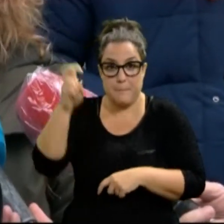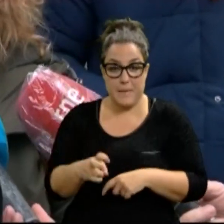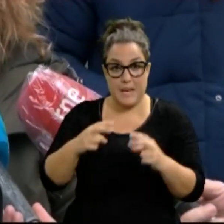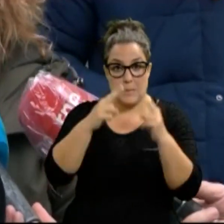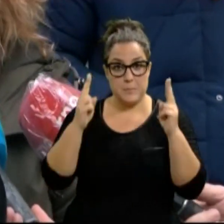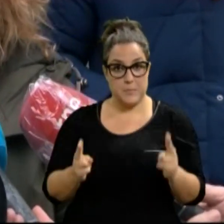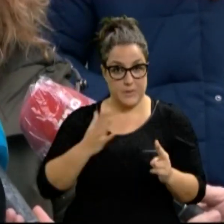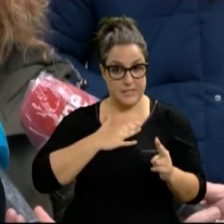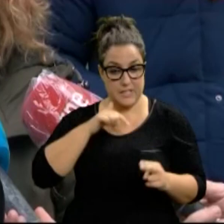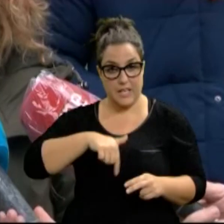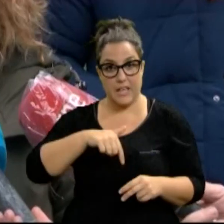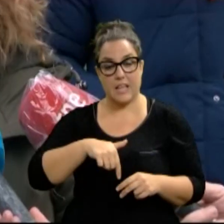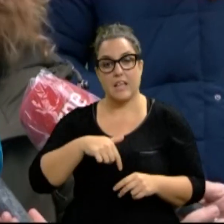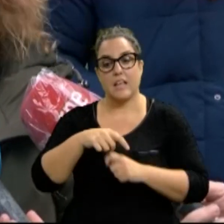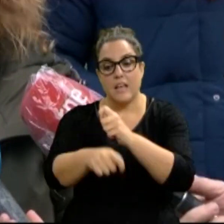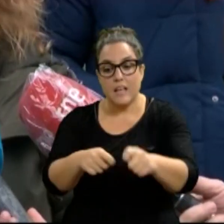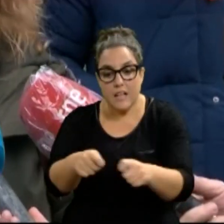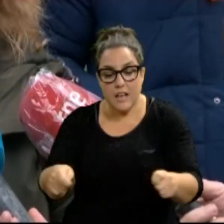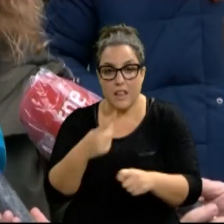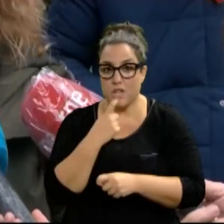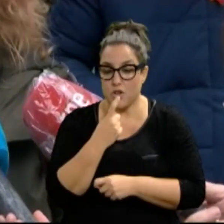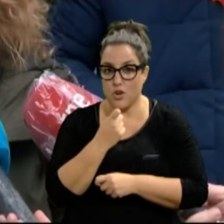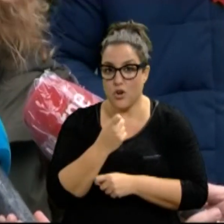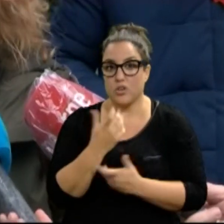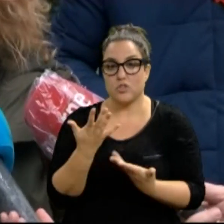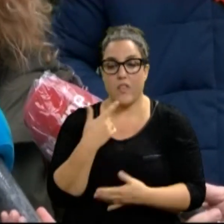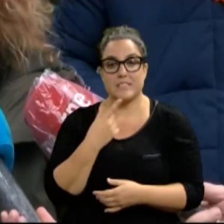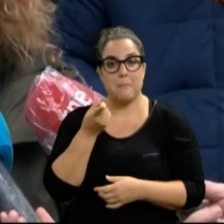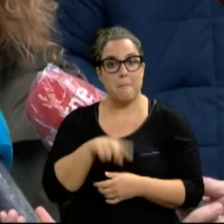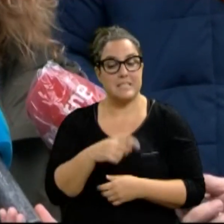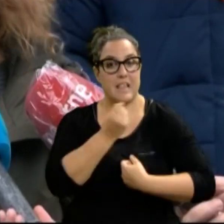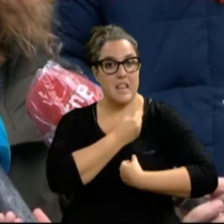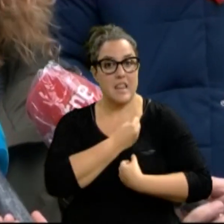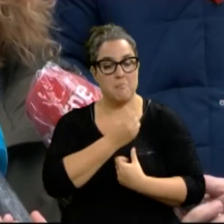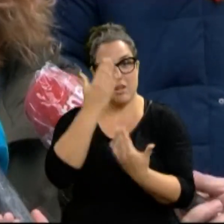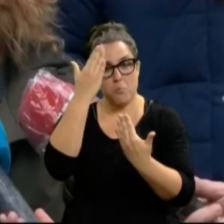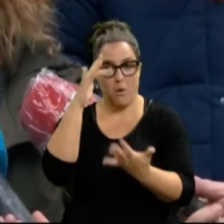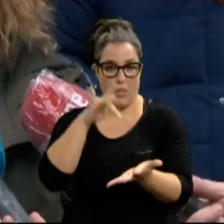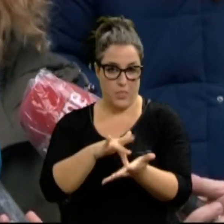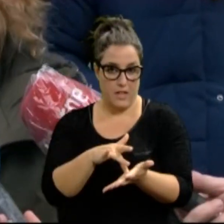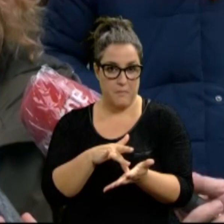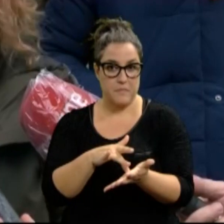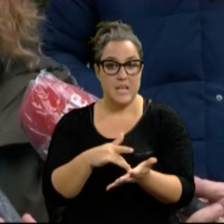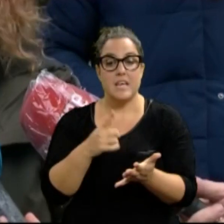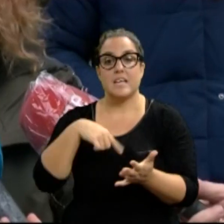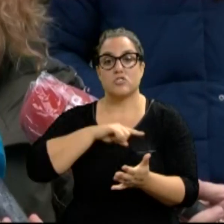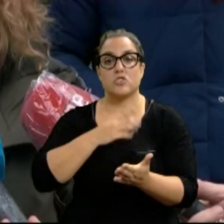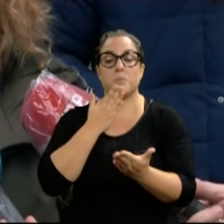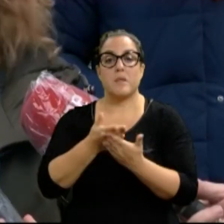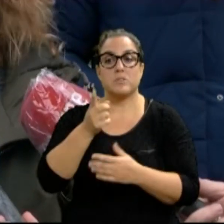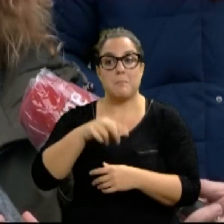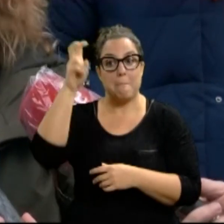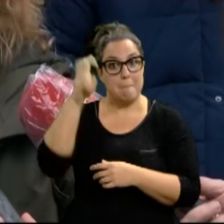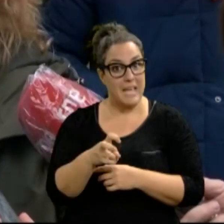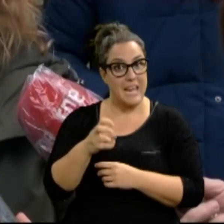este puente y aten un lazo rojo para que durante todo el mes de diciembre se conmemore este día. Y les pedimos también que vengan y